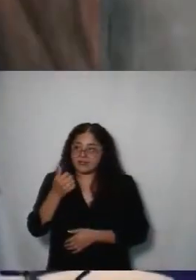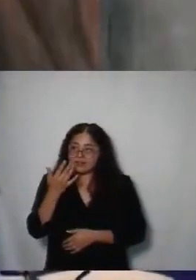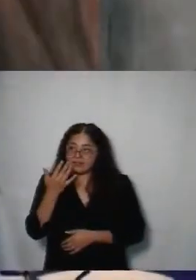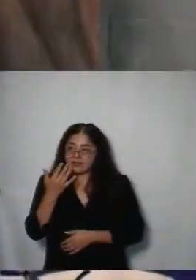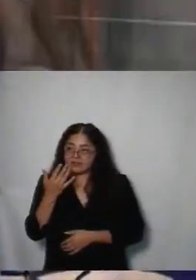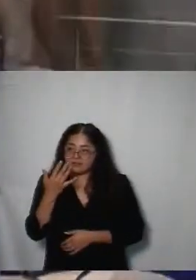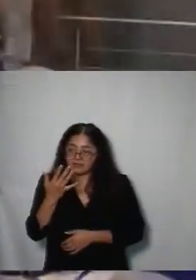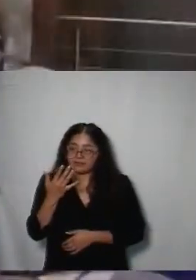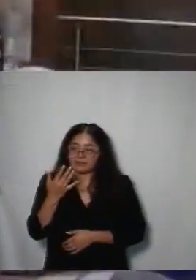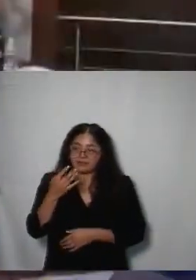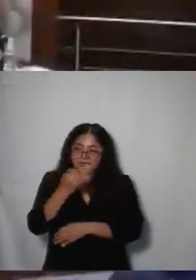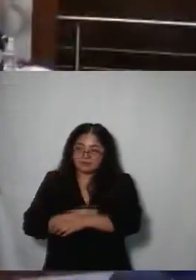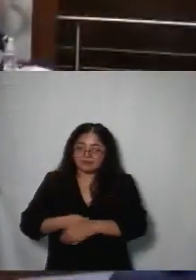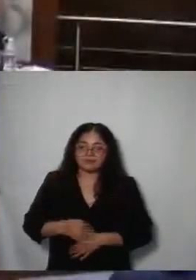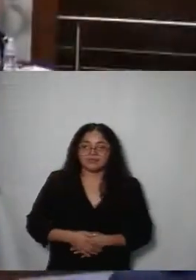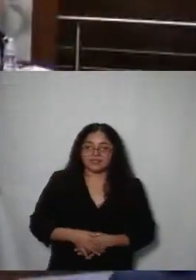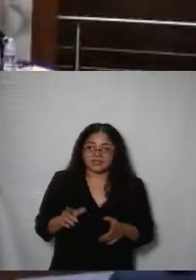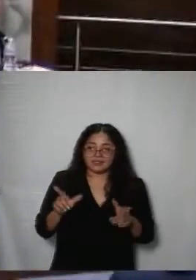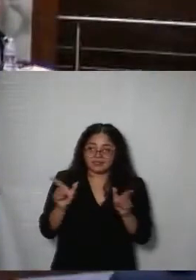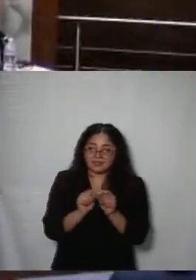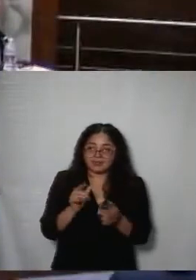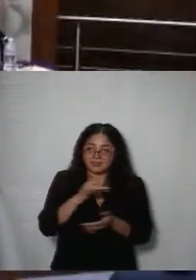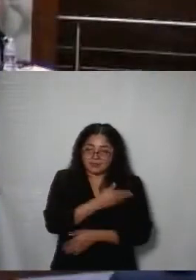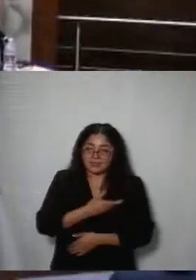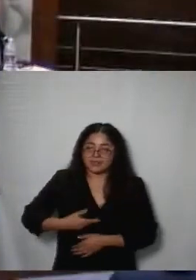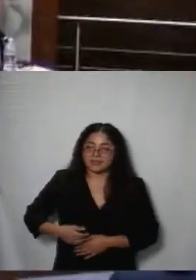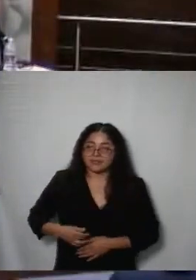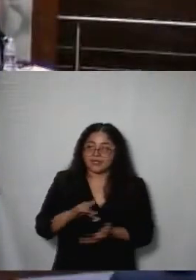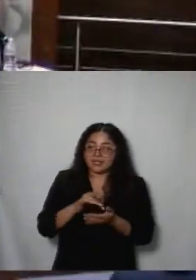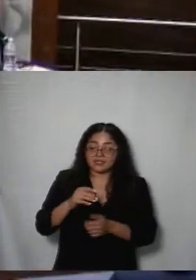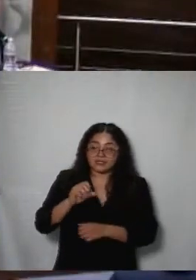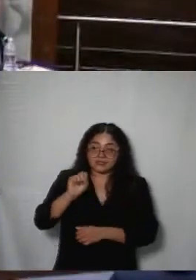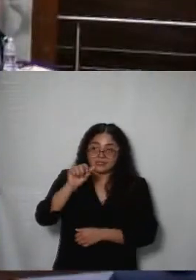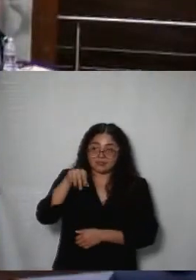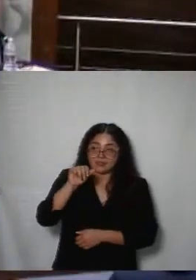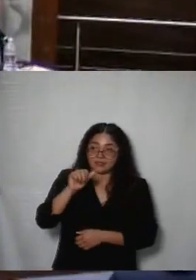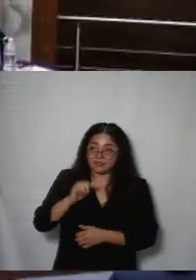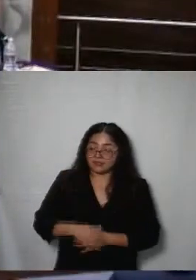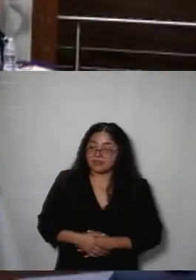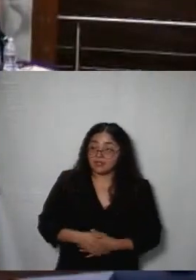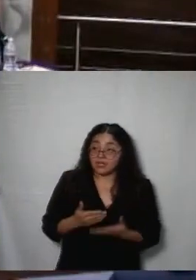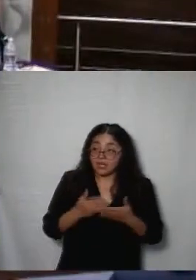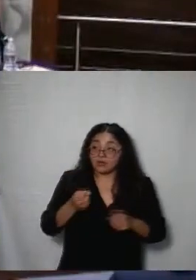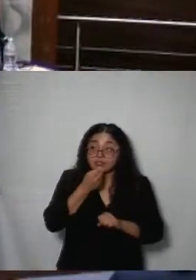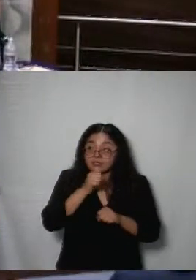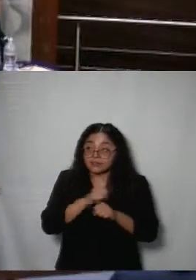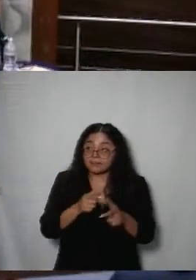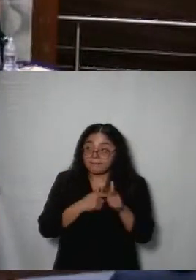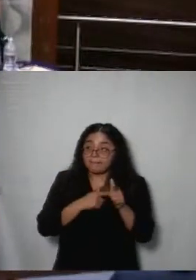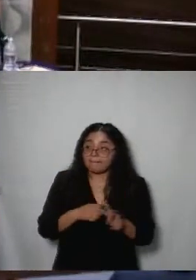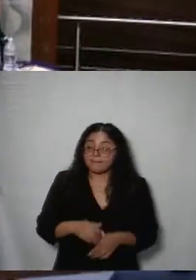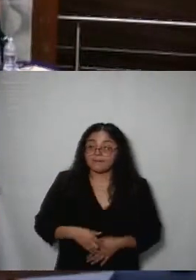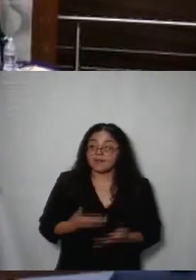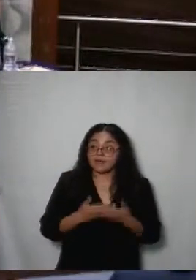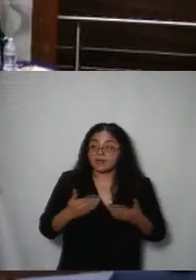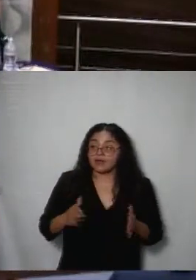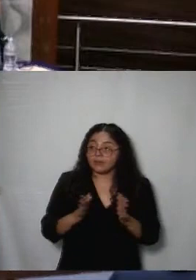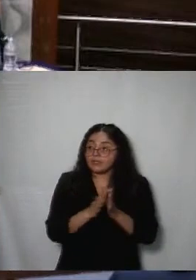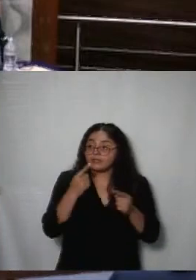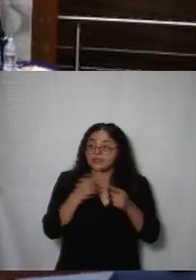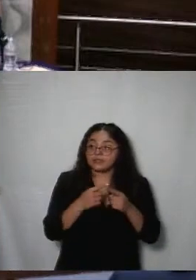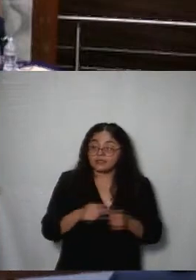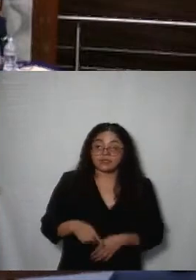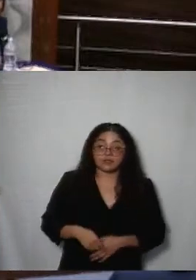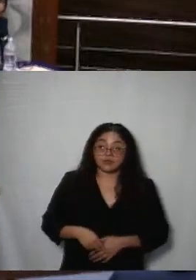presidente Cuanto muchas gracias comisionada Marina Alicia San Martín adelante secretaria ahora tenemos la intervención de la comisión